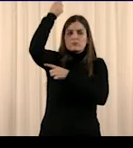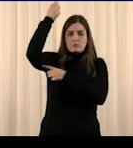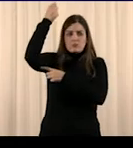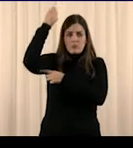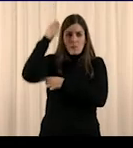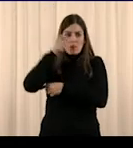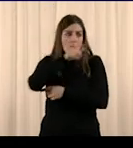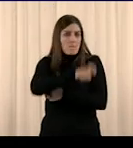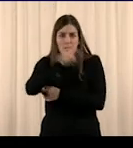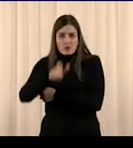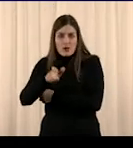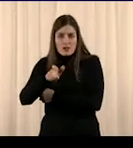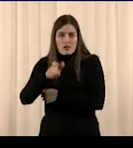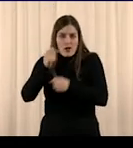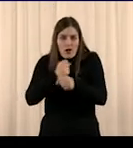gente lo hace.